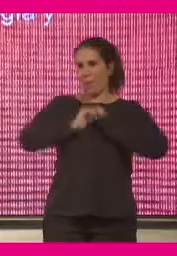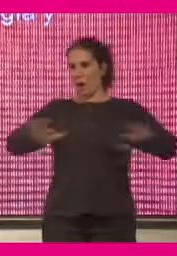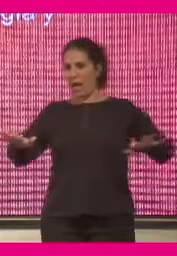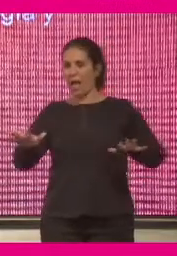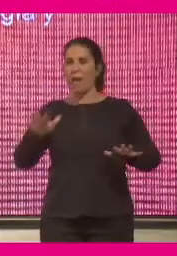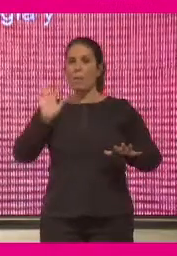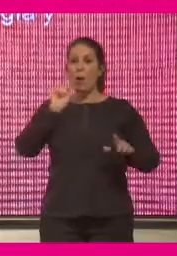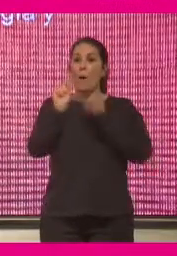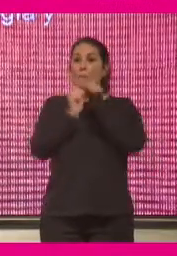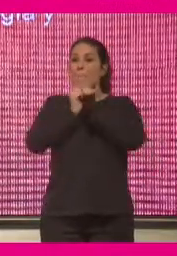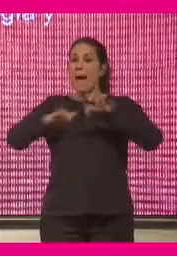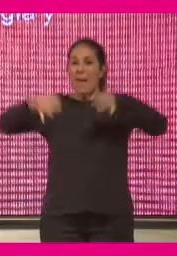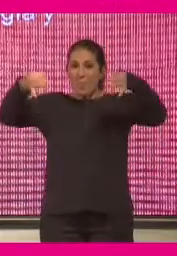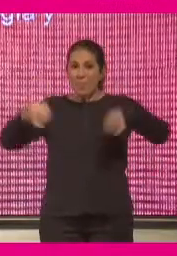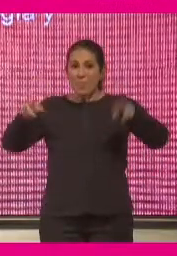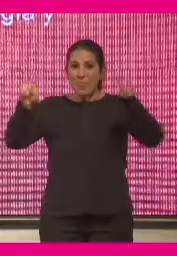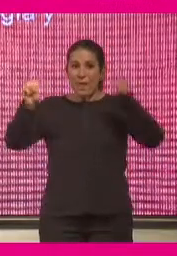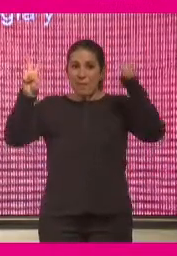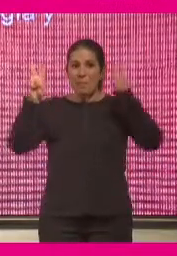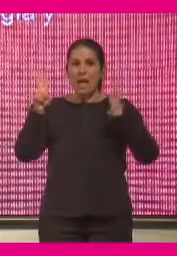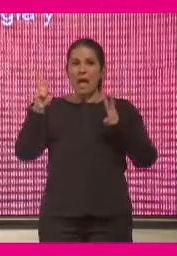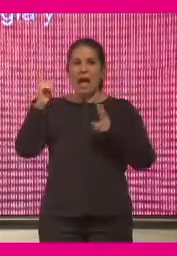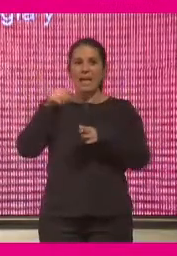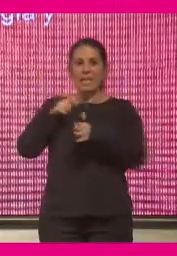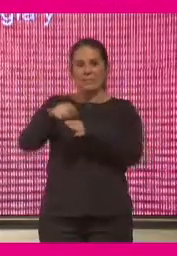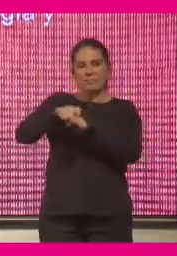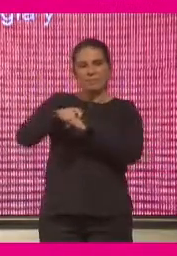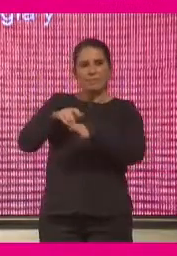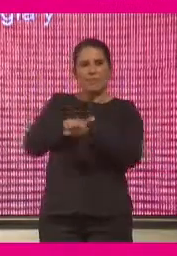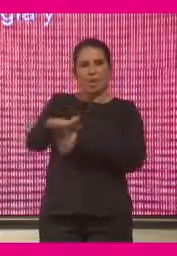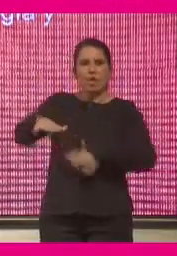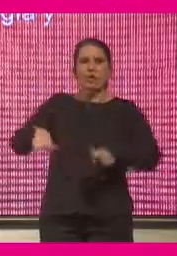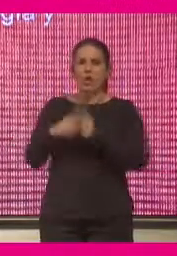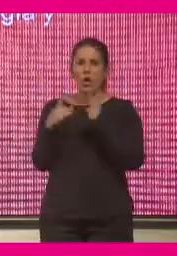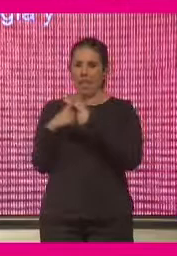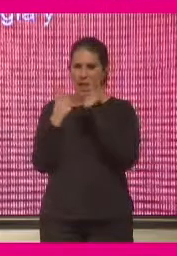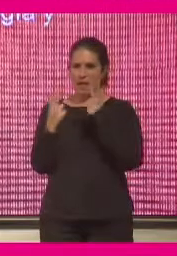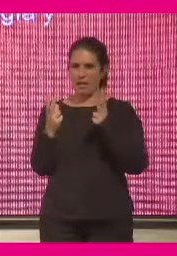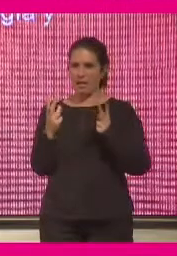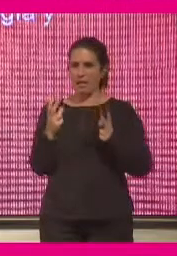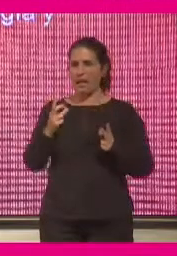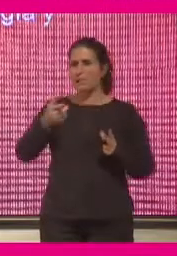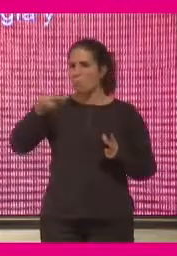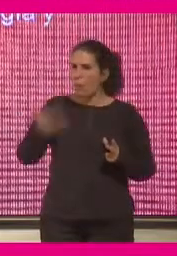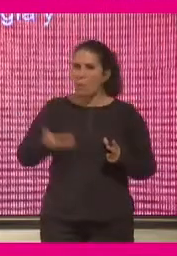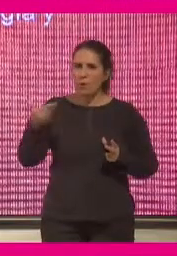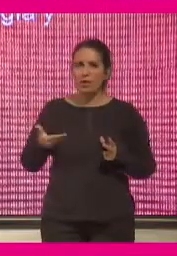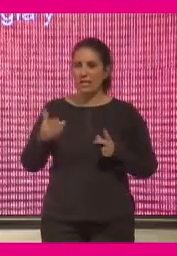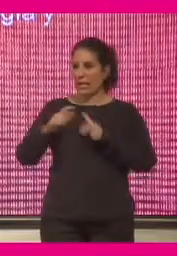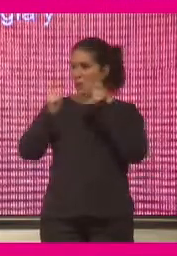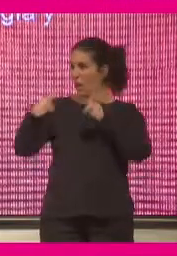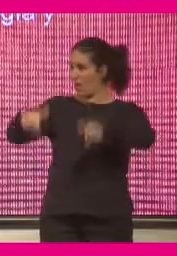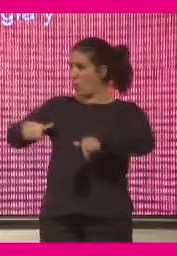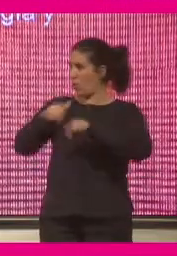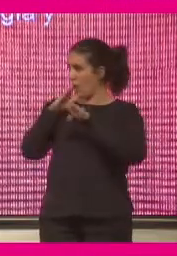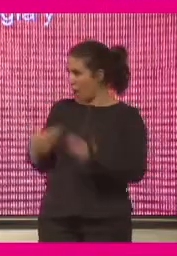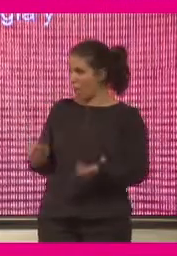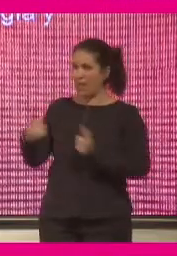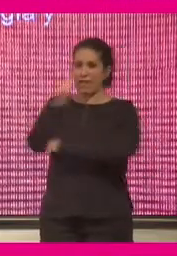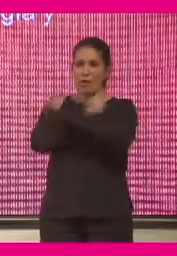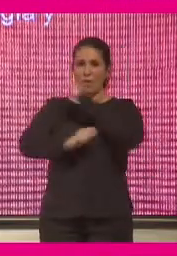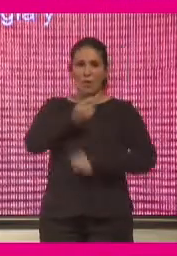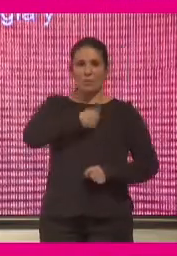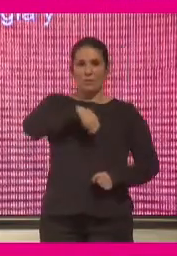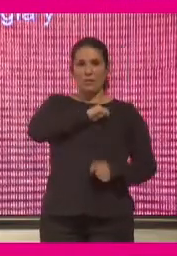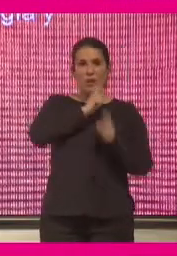las pandemias como tal tienen un fuerte componente social que no se nos debería olvidar. Y es importante que en una reunión como esta de la Asociación